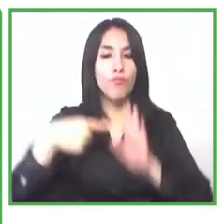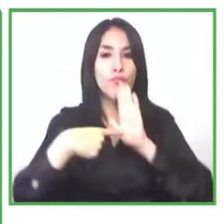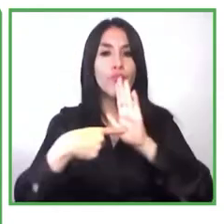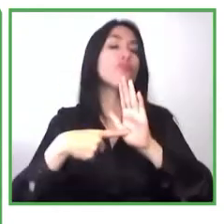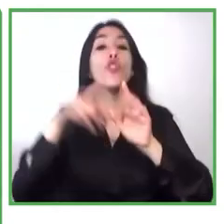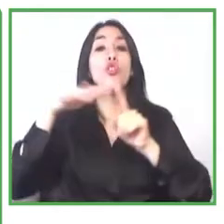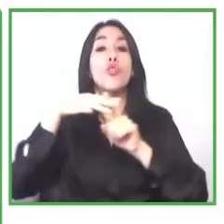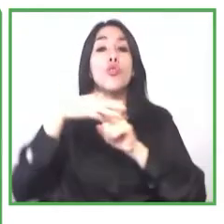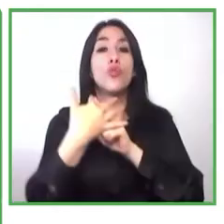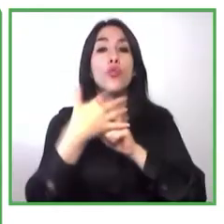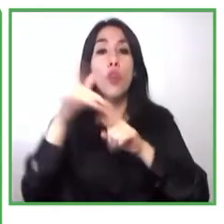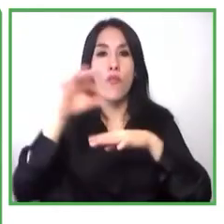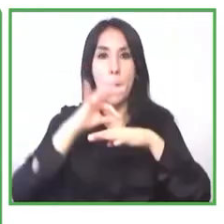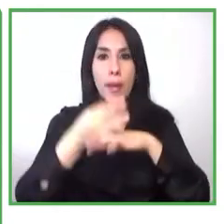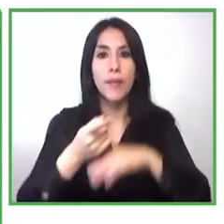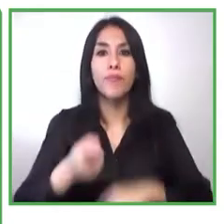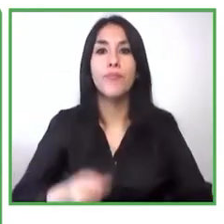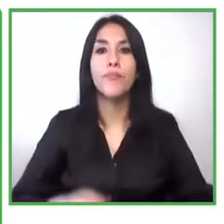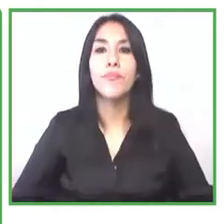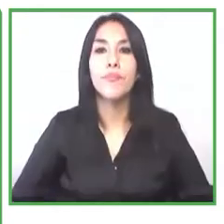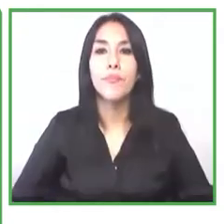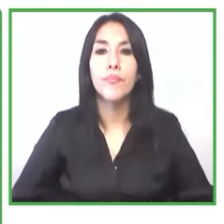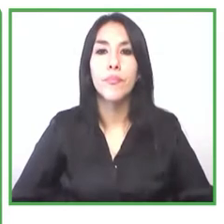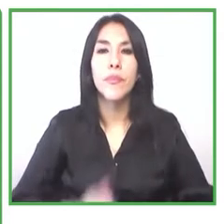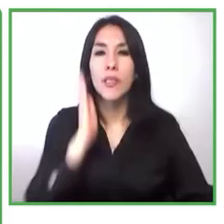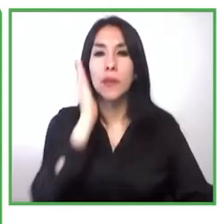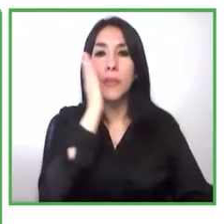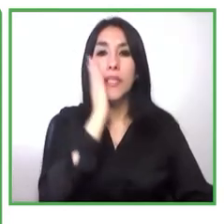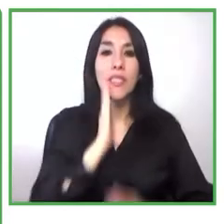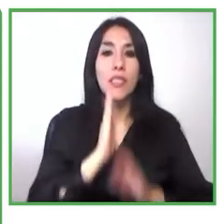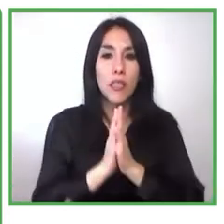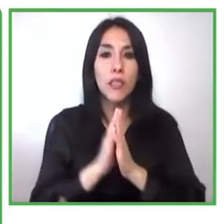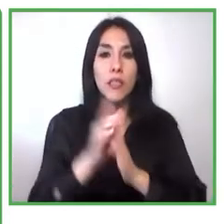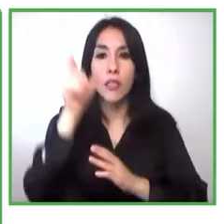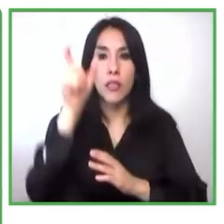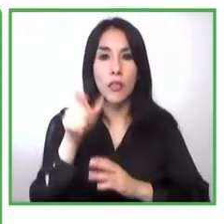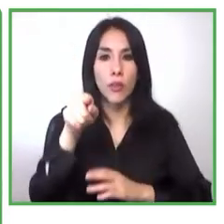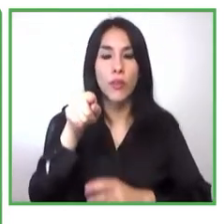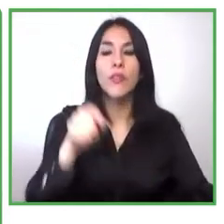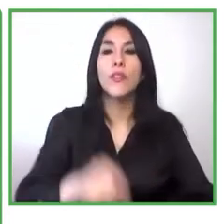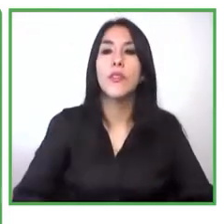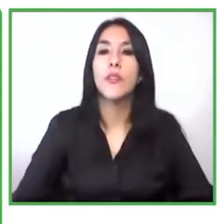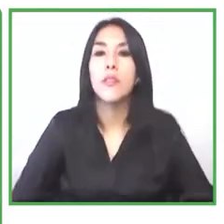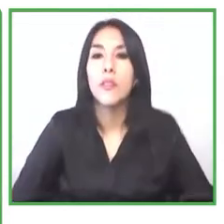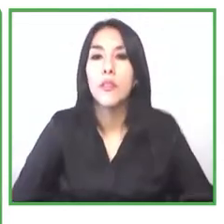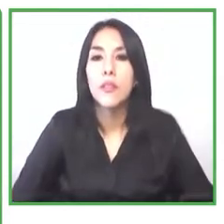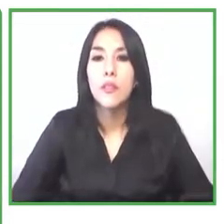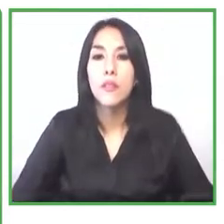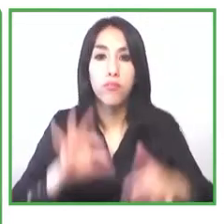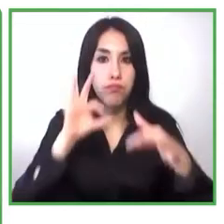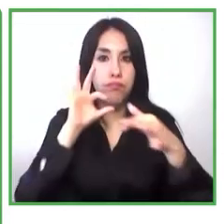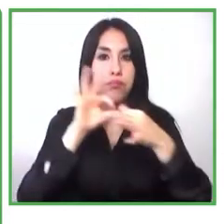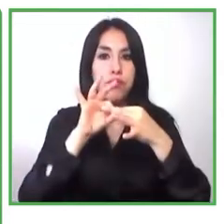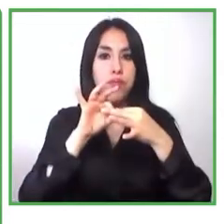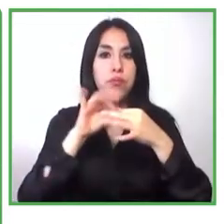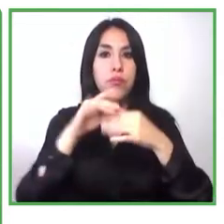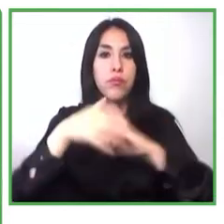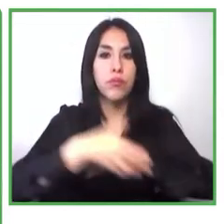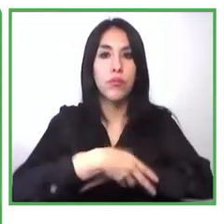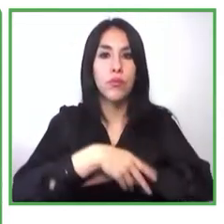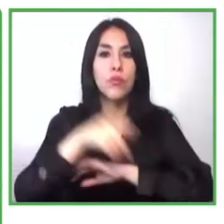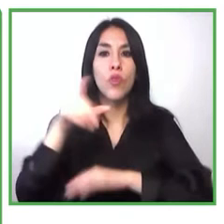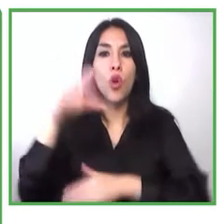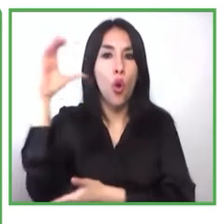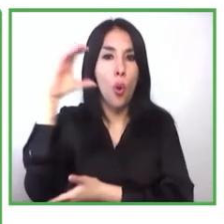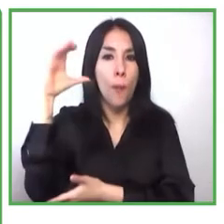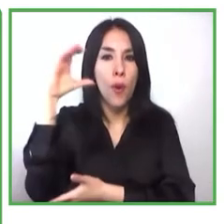Interamericano de Desarrollo y en alianza con Best Buddies Colombia, donde desarrollamos un modelo de apoyo al emprendimiento